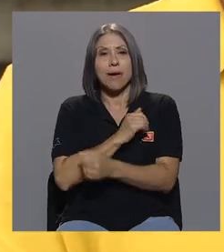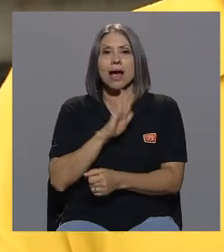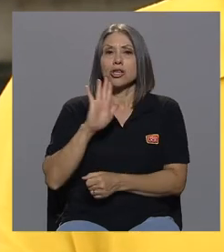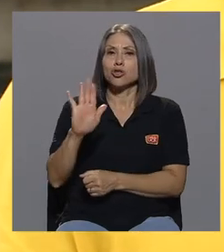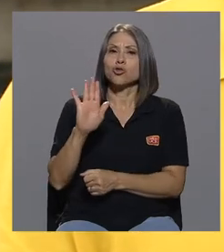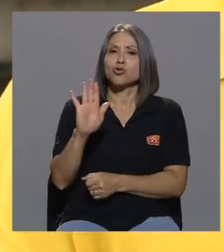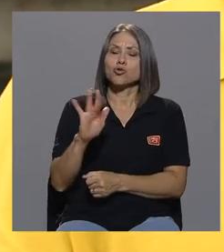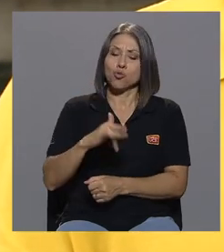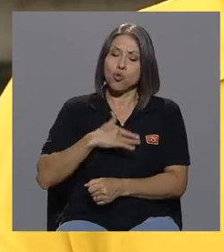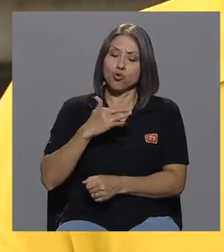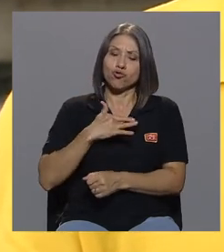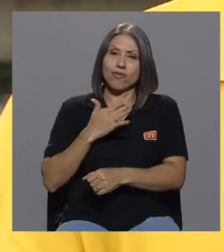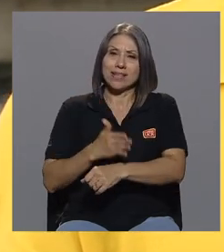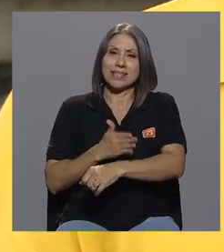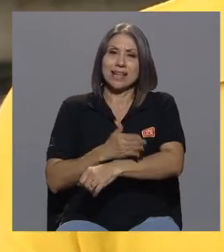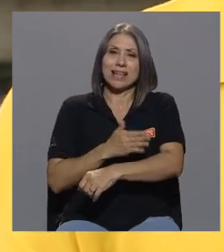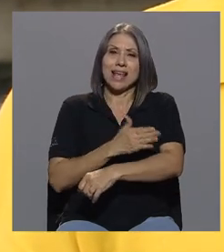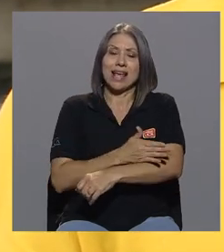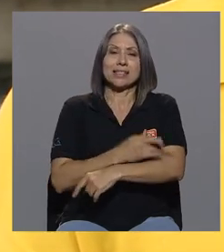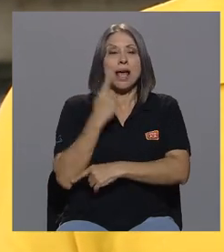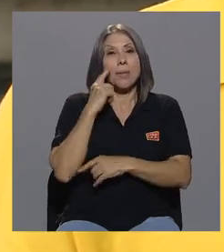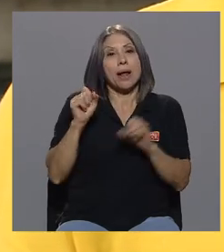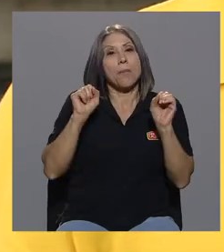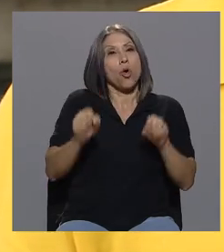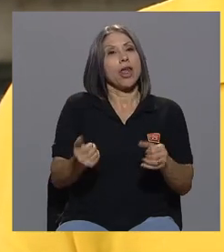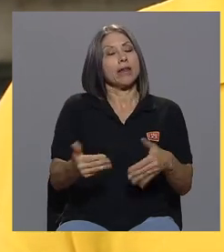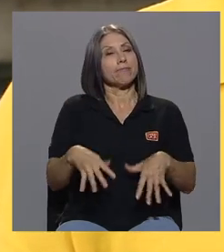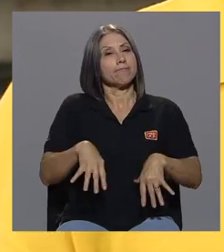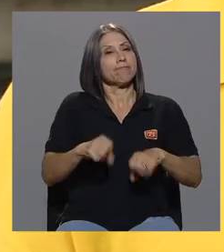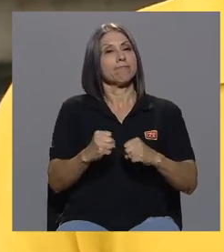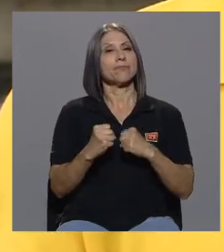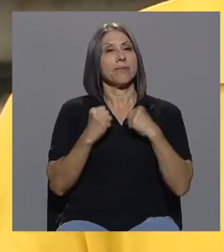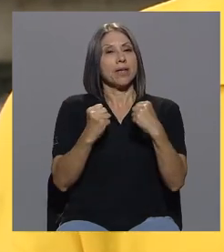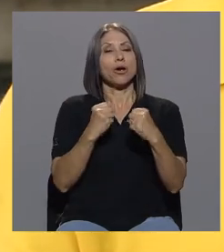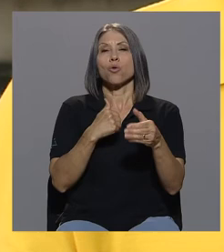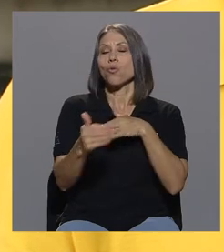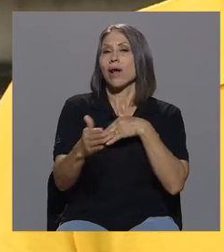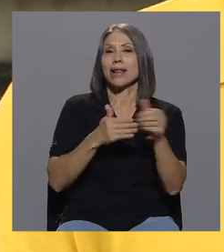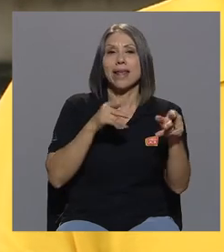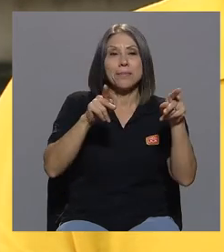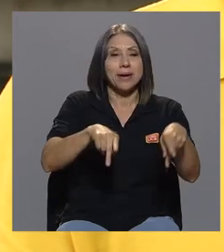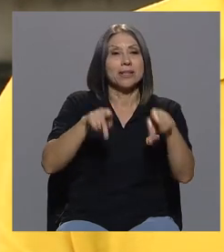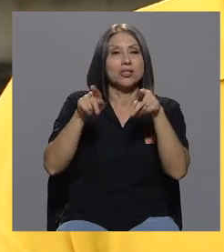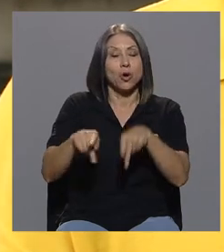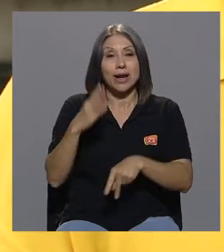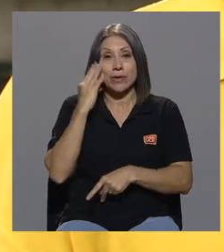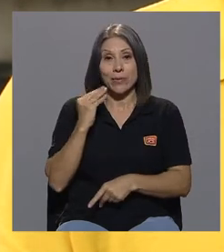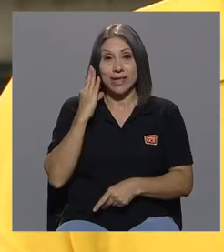para poder reivindicarse al final porque cualquier persona don Mario que hubiese vivido lo suyo